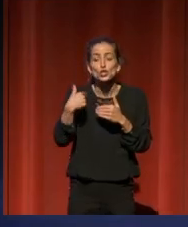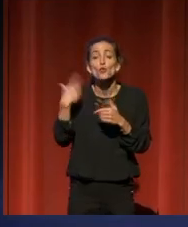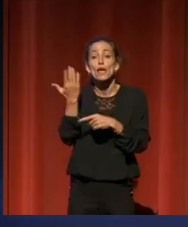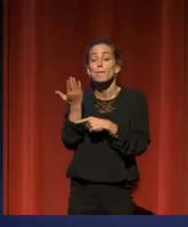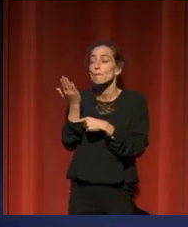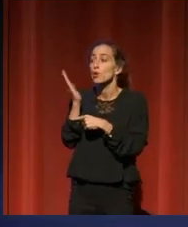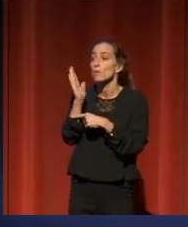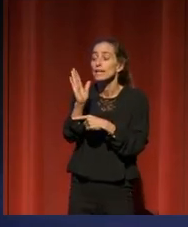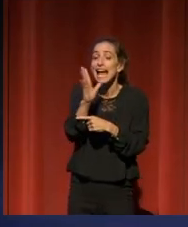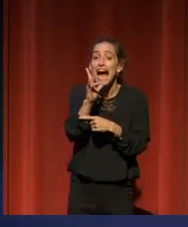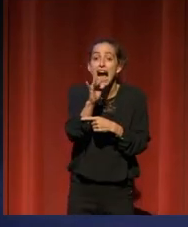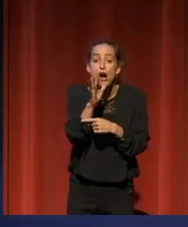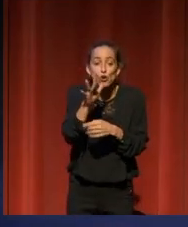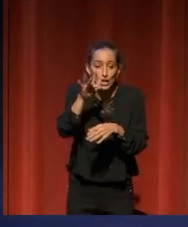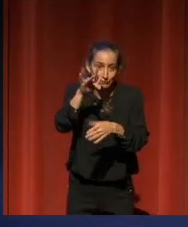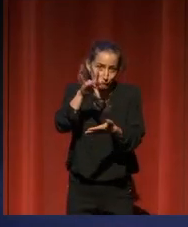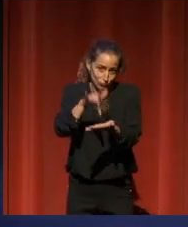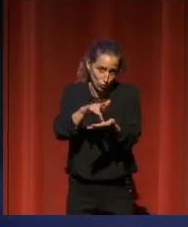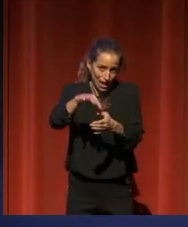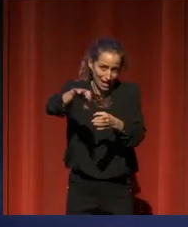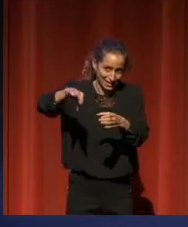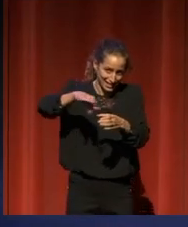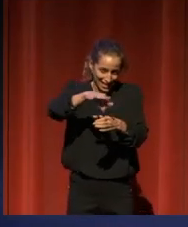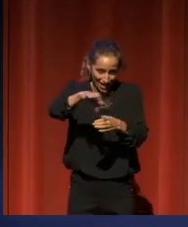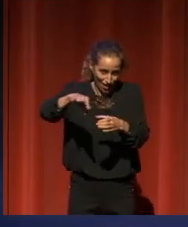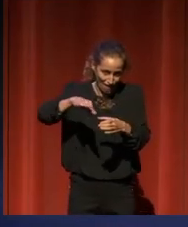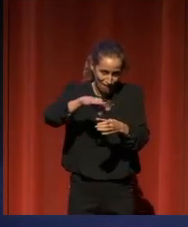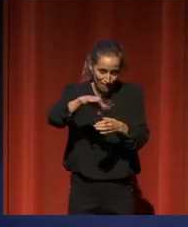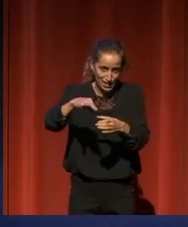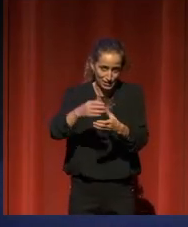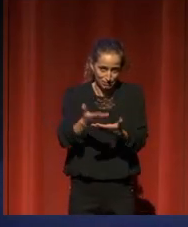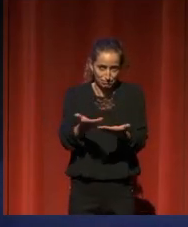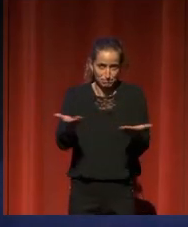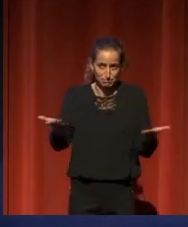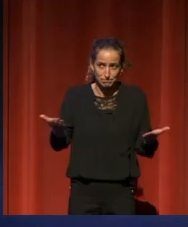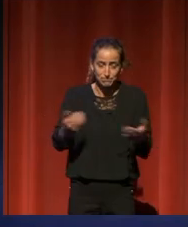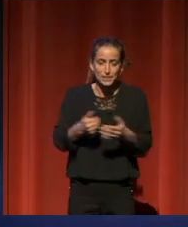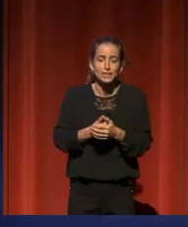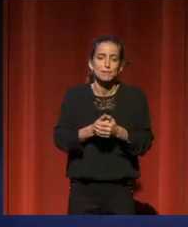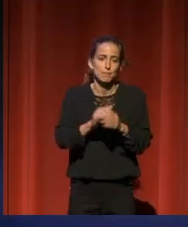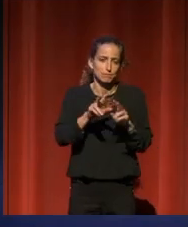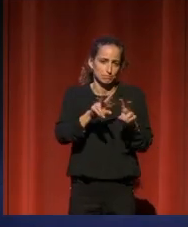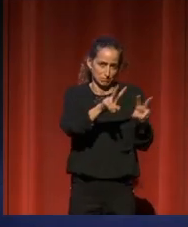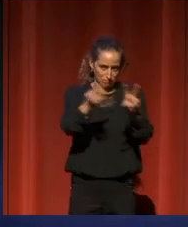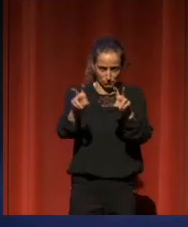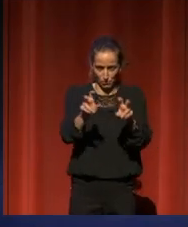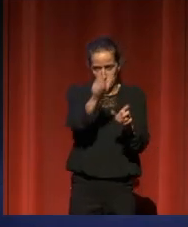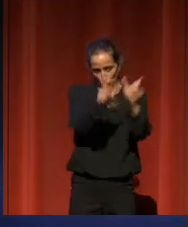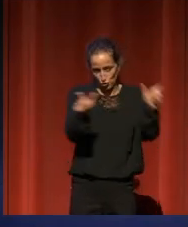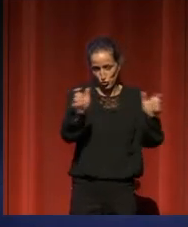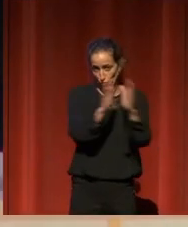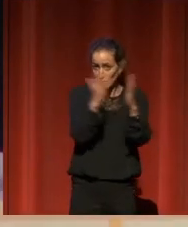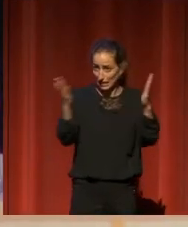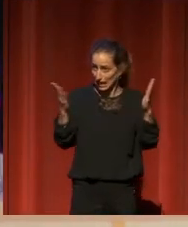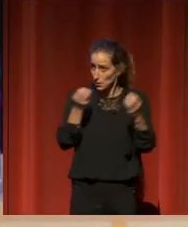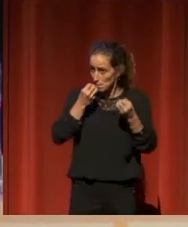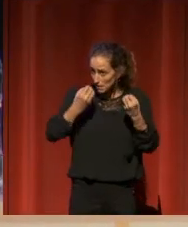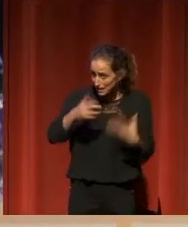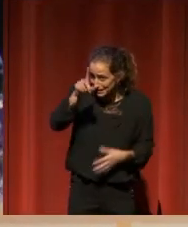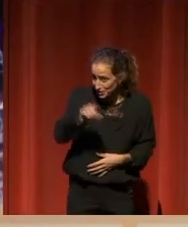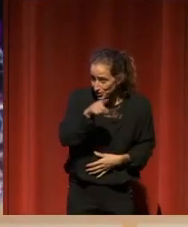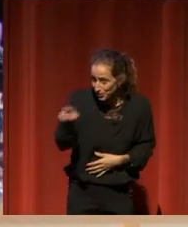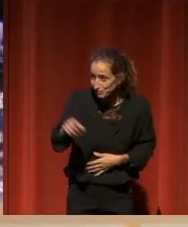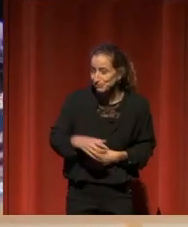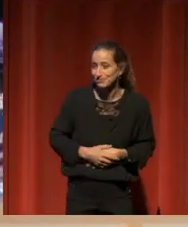que tomemos ese café y debatamos de libros, aunque no estemos en un club de lectura, pero con bibliotecarios. ¿Os parece que vayamos al café? Estupendo,